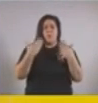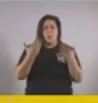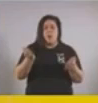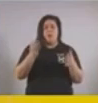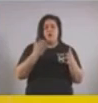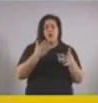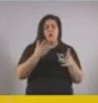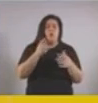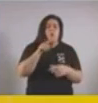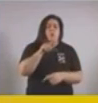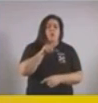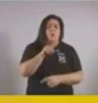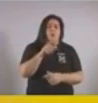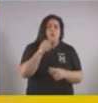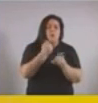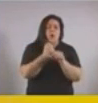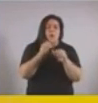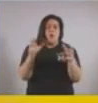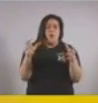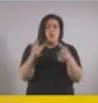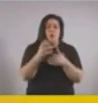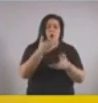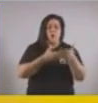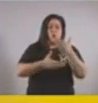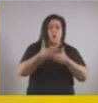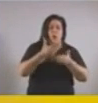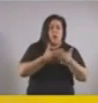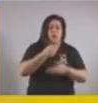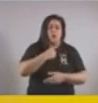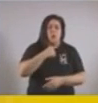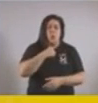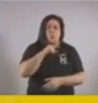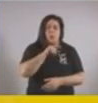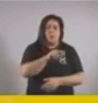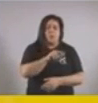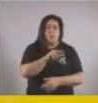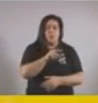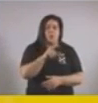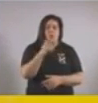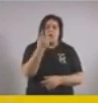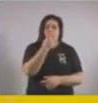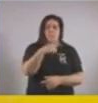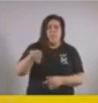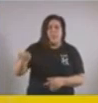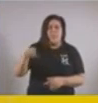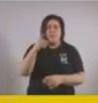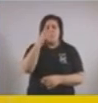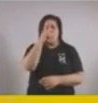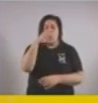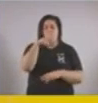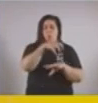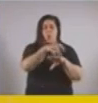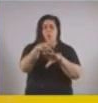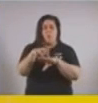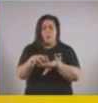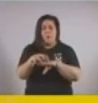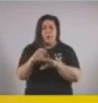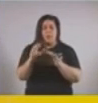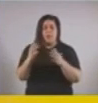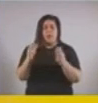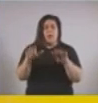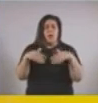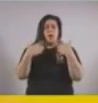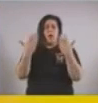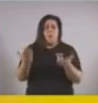en el sistema en su conjunto y cooperación y colaboración y derivación de pacientes a los lugares donde van a ser más apropiadamente